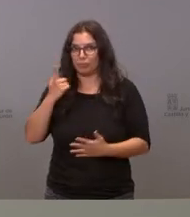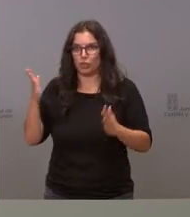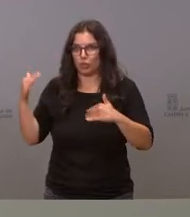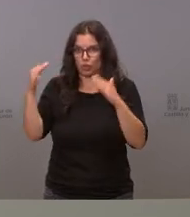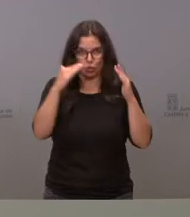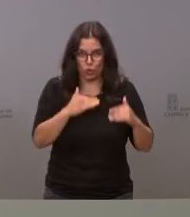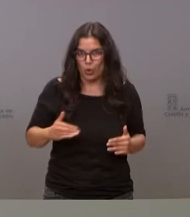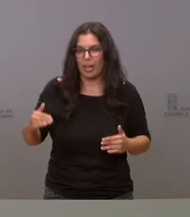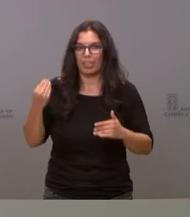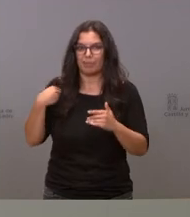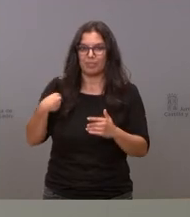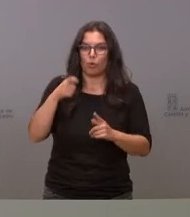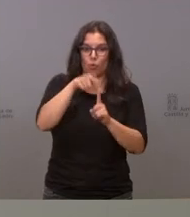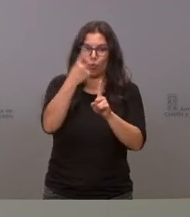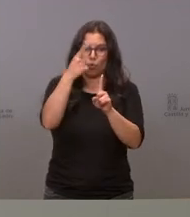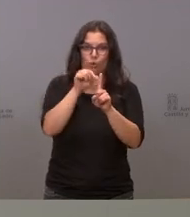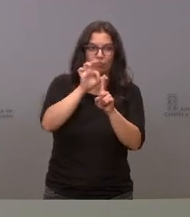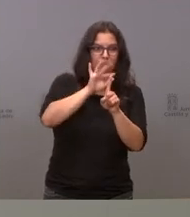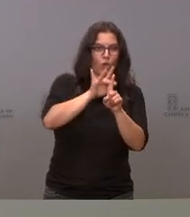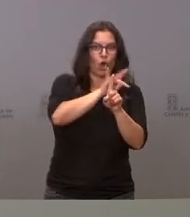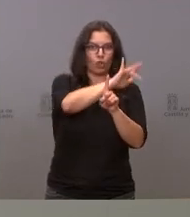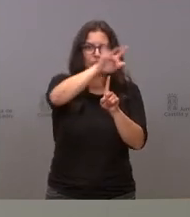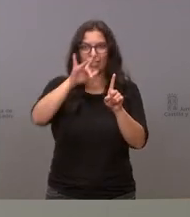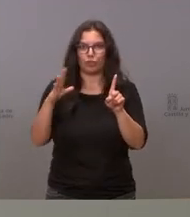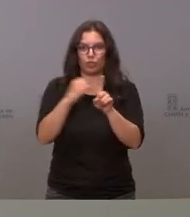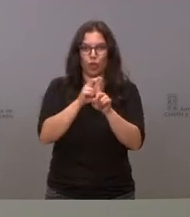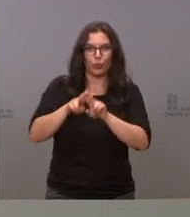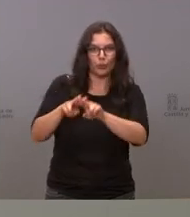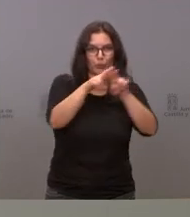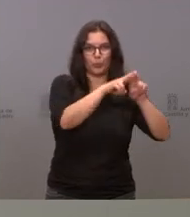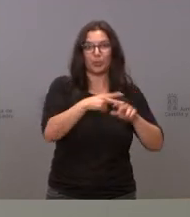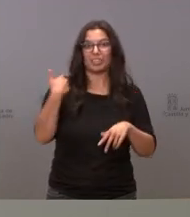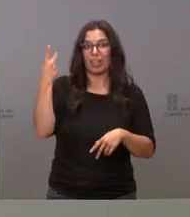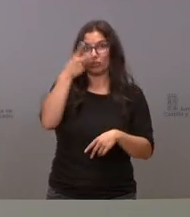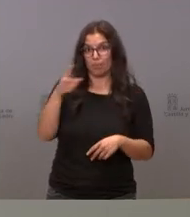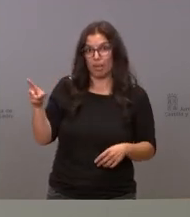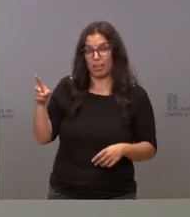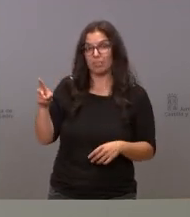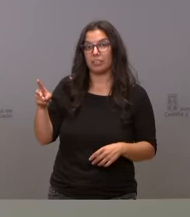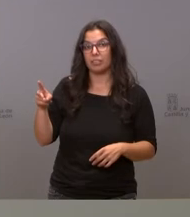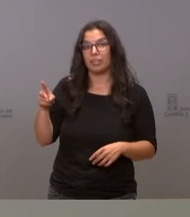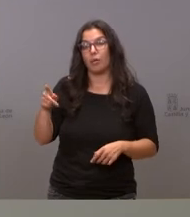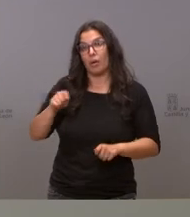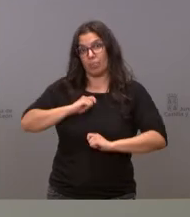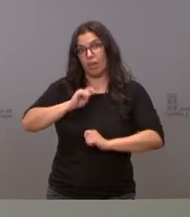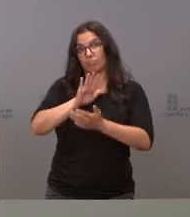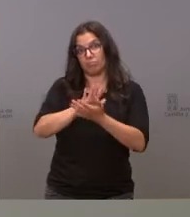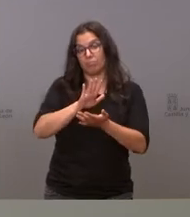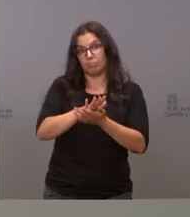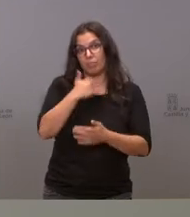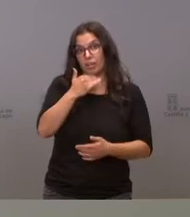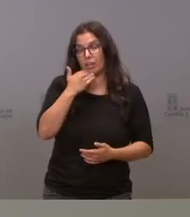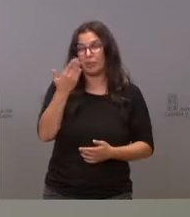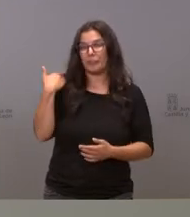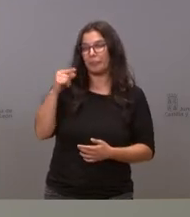las personas que están alrededor de ese caso inicial con lo cual ya han pasado 14 días y eso nos tranquiliza hubo en algún momento alguna